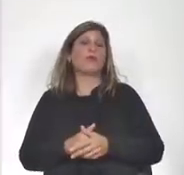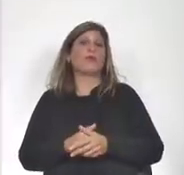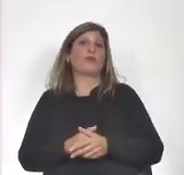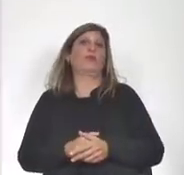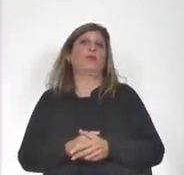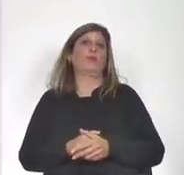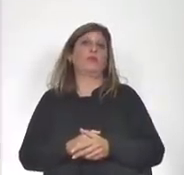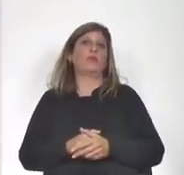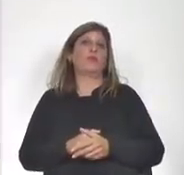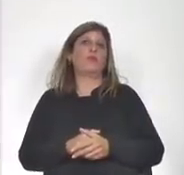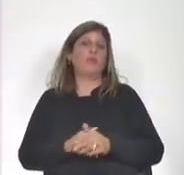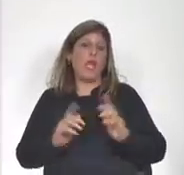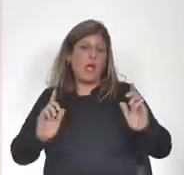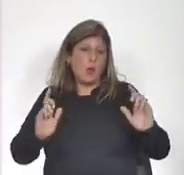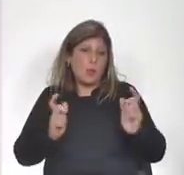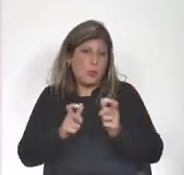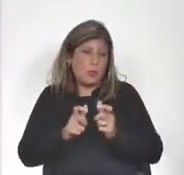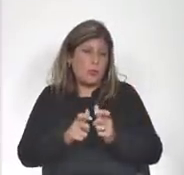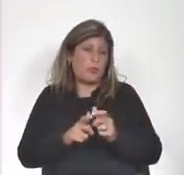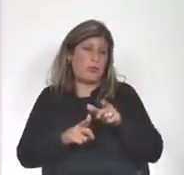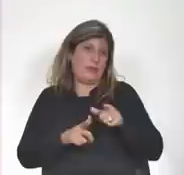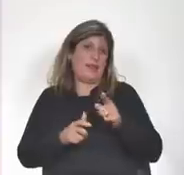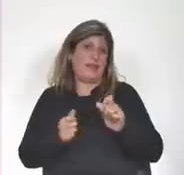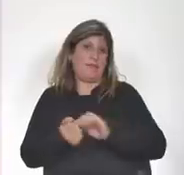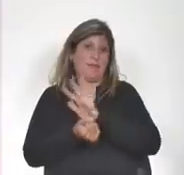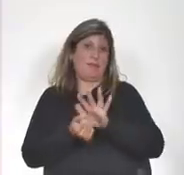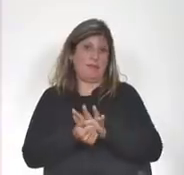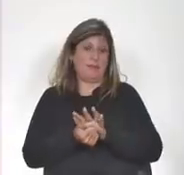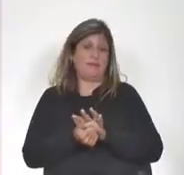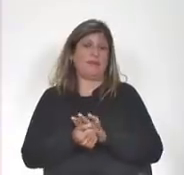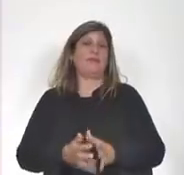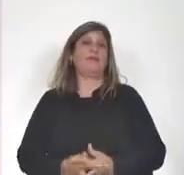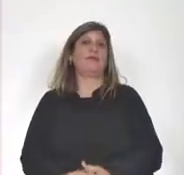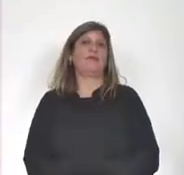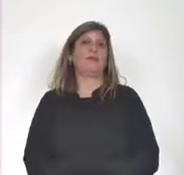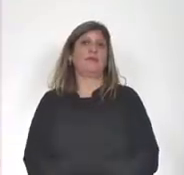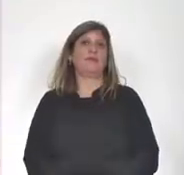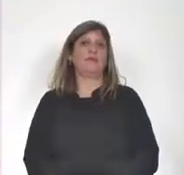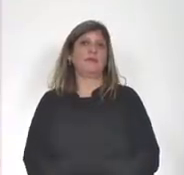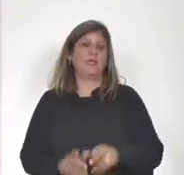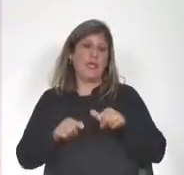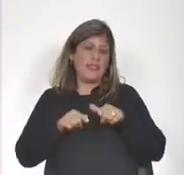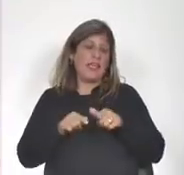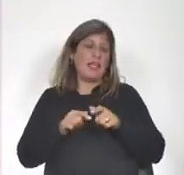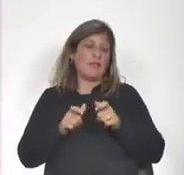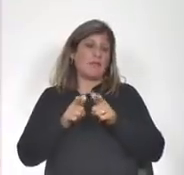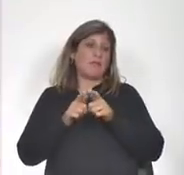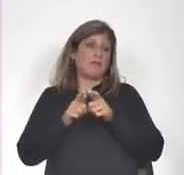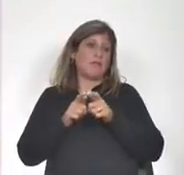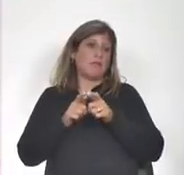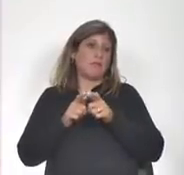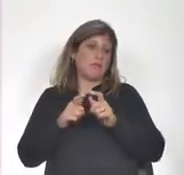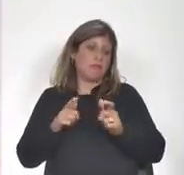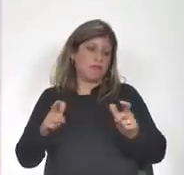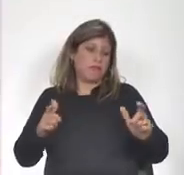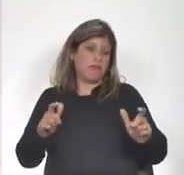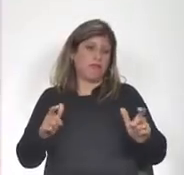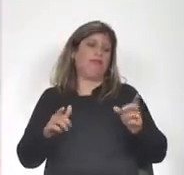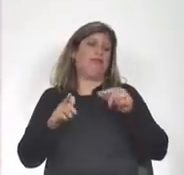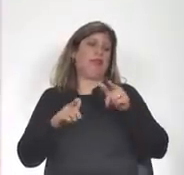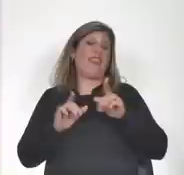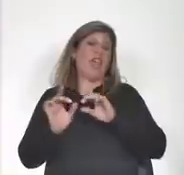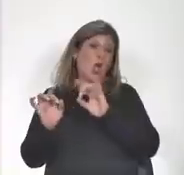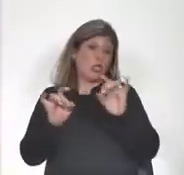a disminuir los efectos tan graves de este crecimiento tremendo de